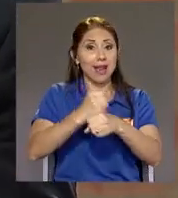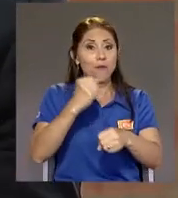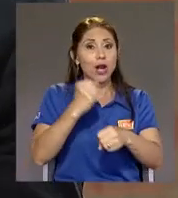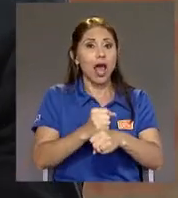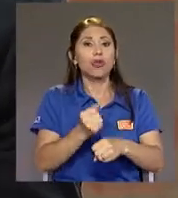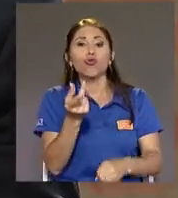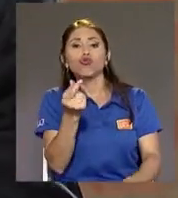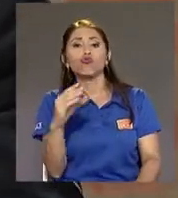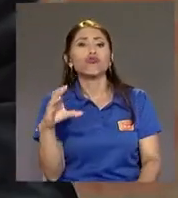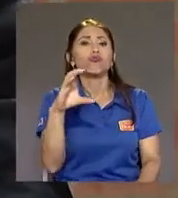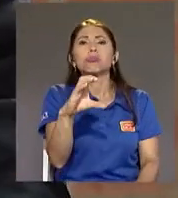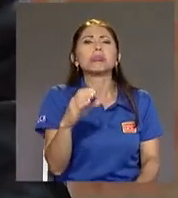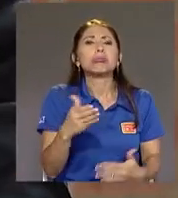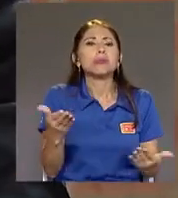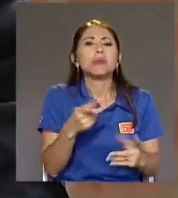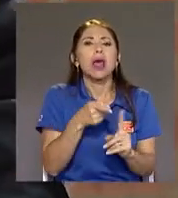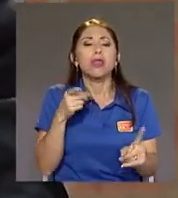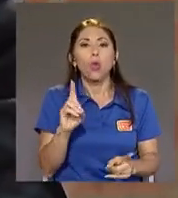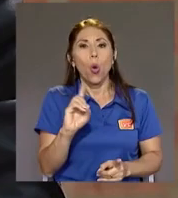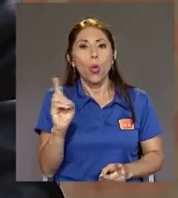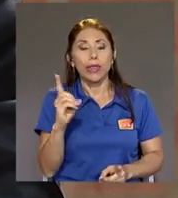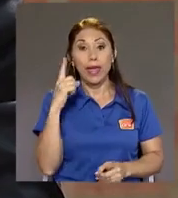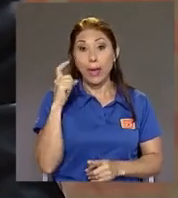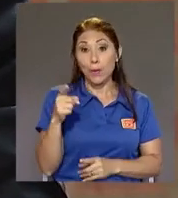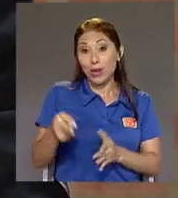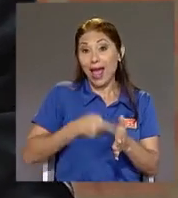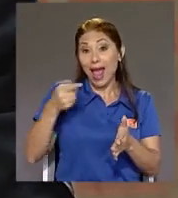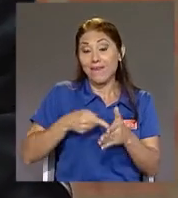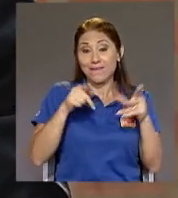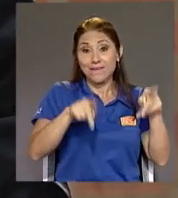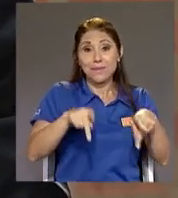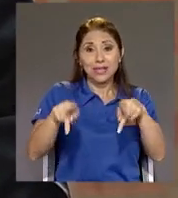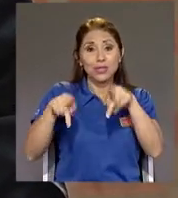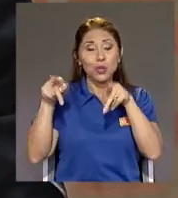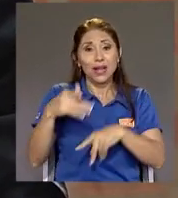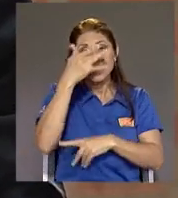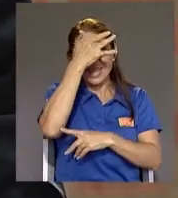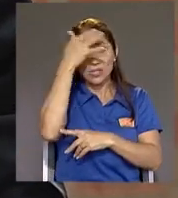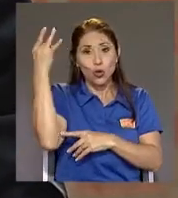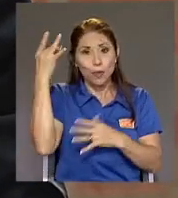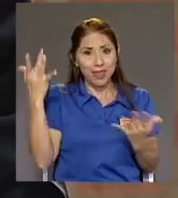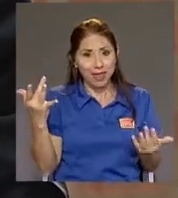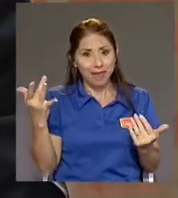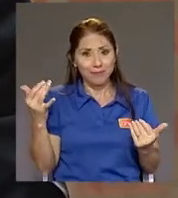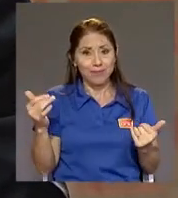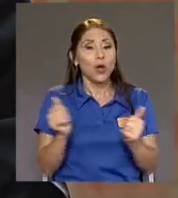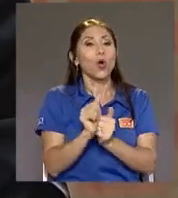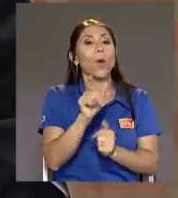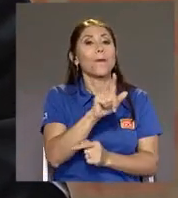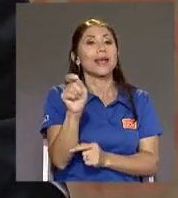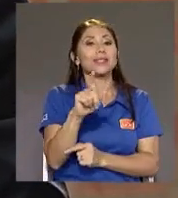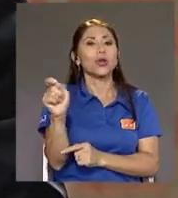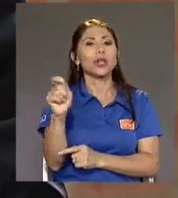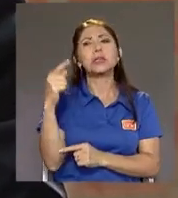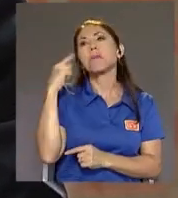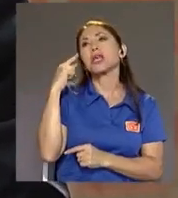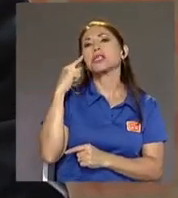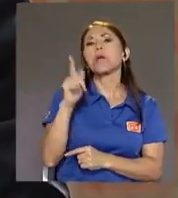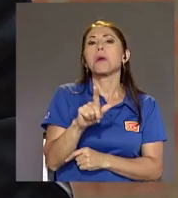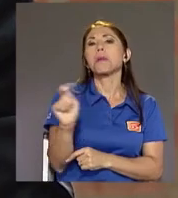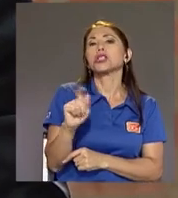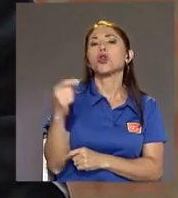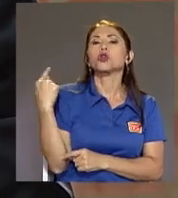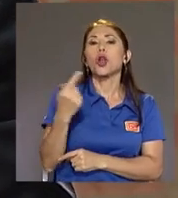claro Esa es una parte En que las personas a veces se les olvida Con las pensiones Se imaginan que las pensiones son solo para los adultos